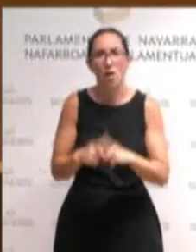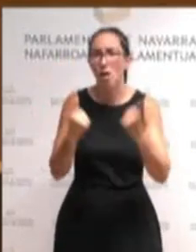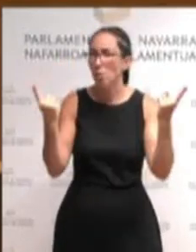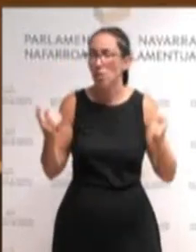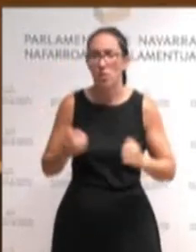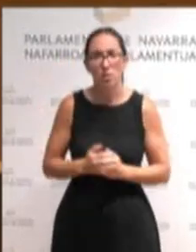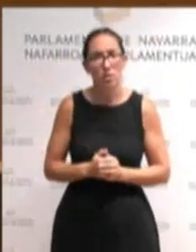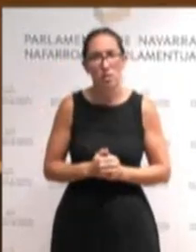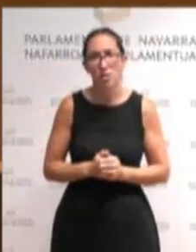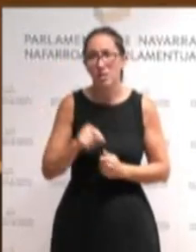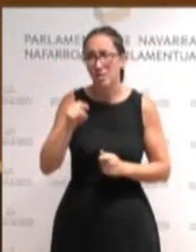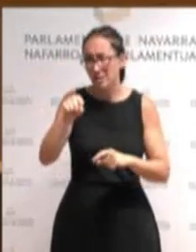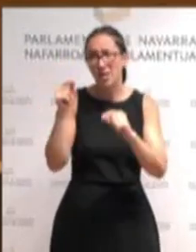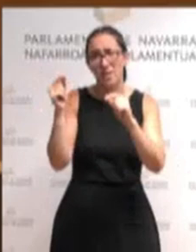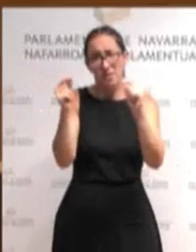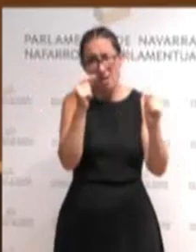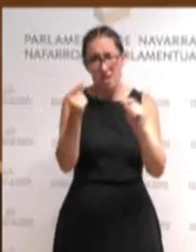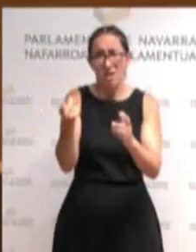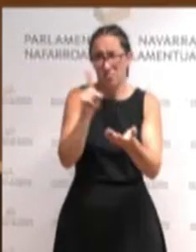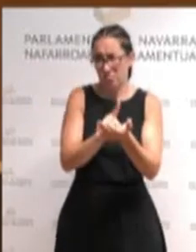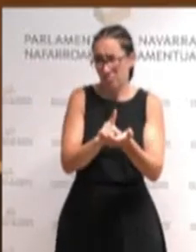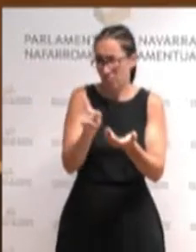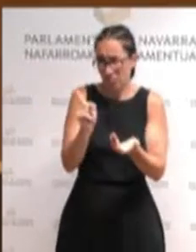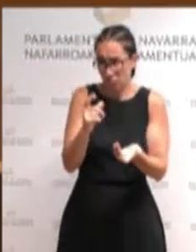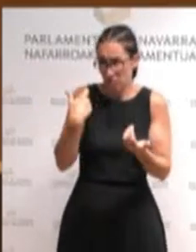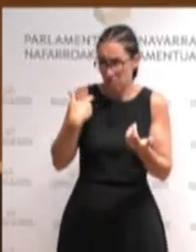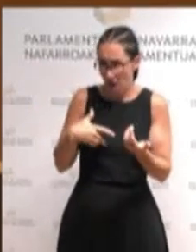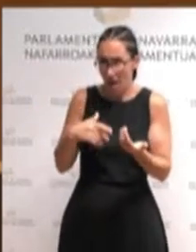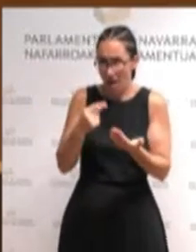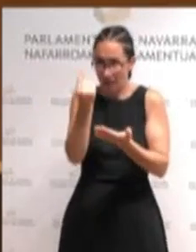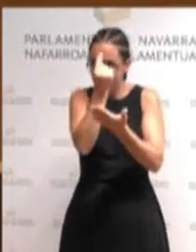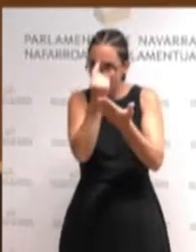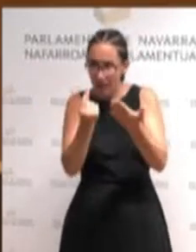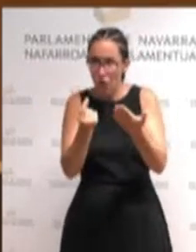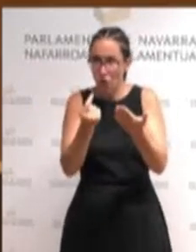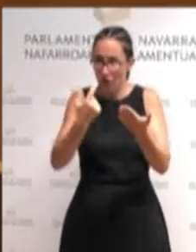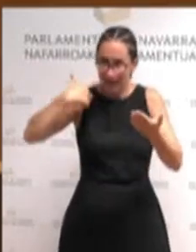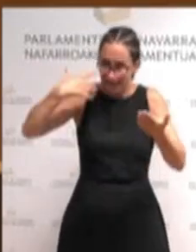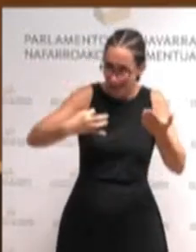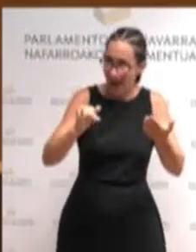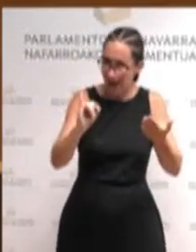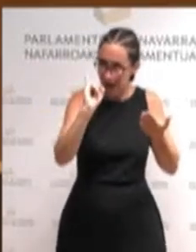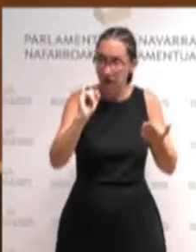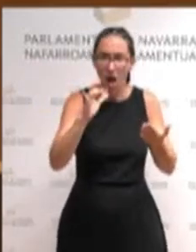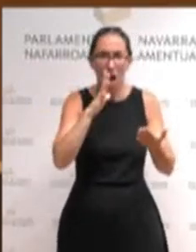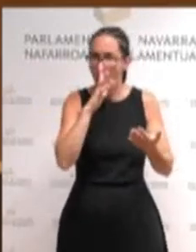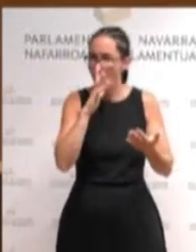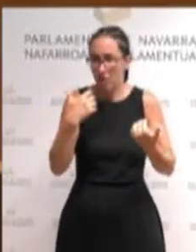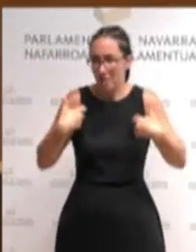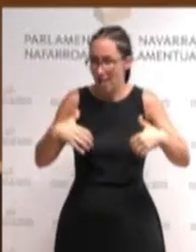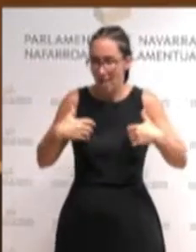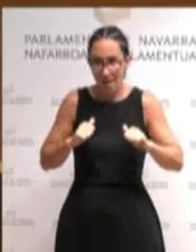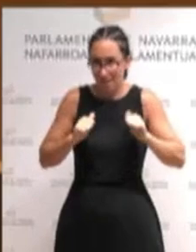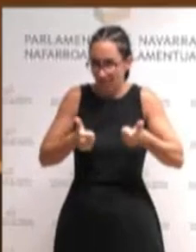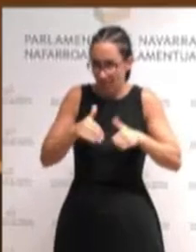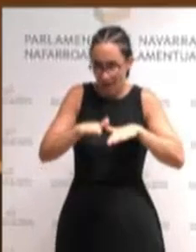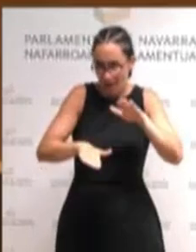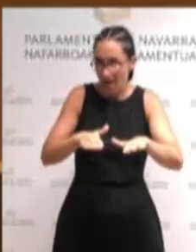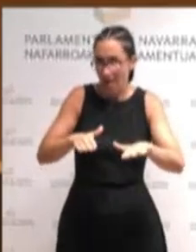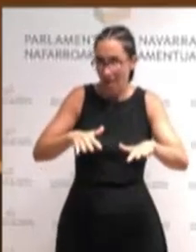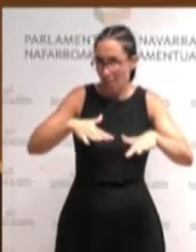volver a debatir un tema que ya tiene un diseño real y coherente es ahora el momento de dar pasos reales